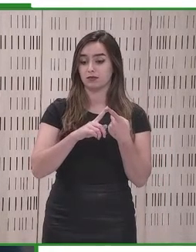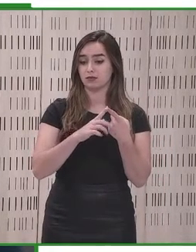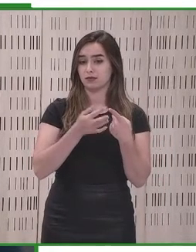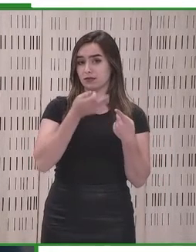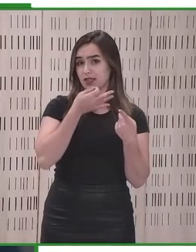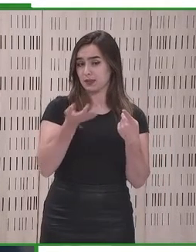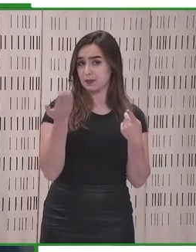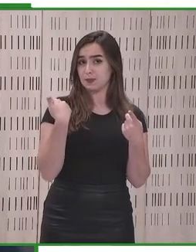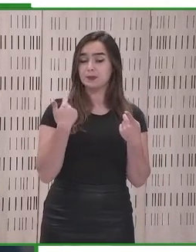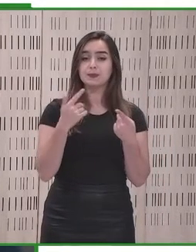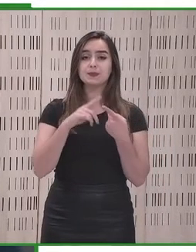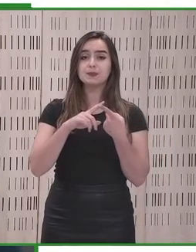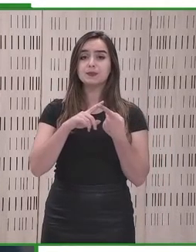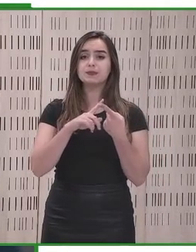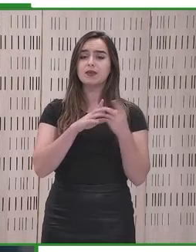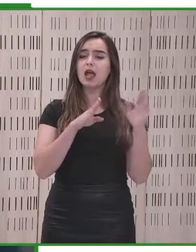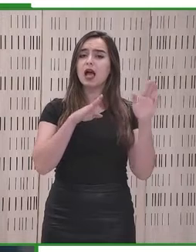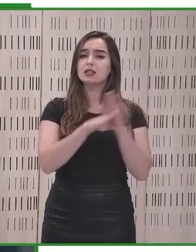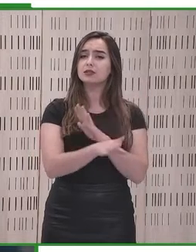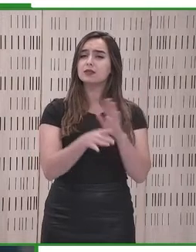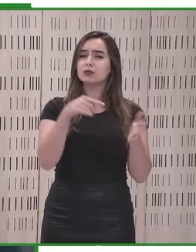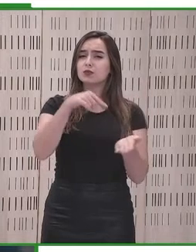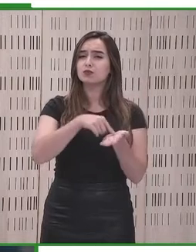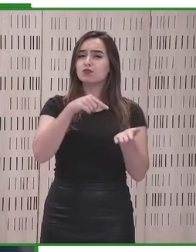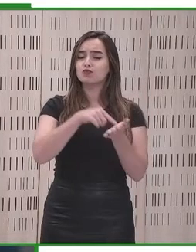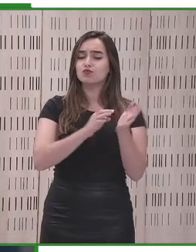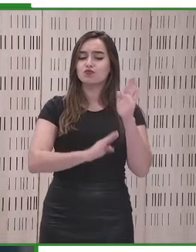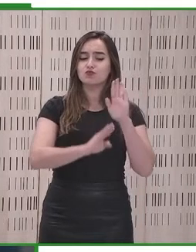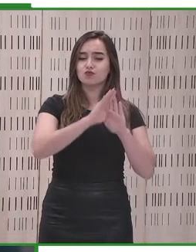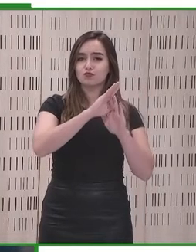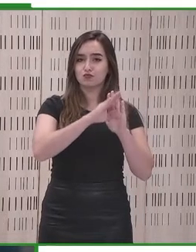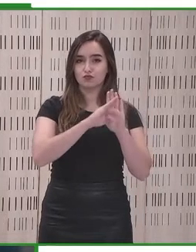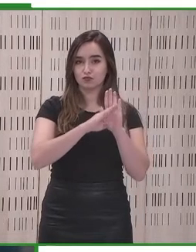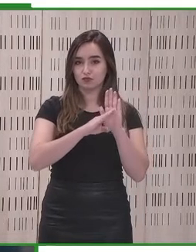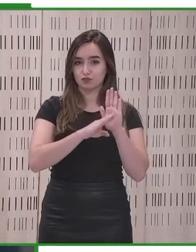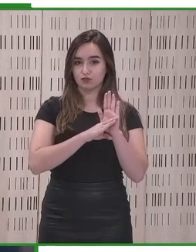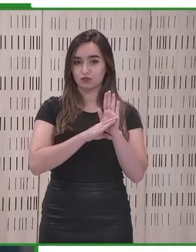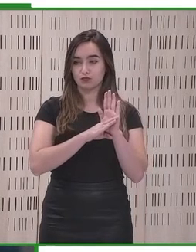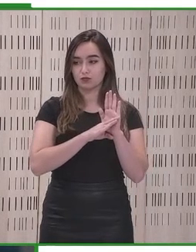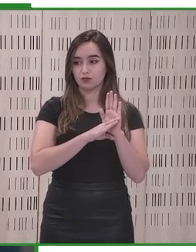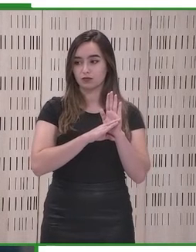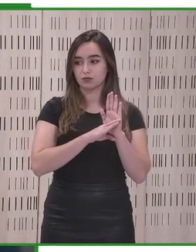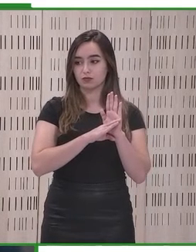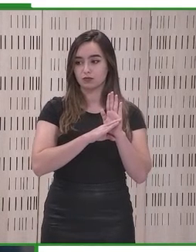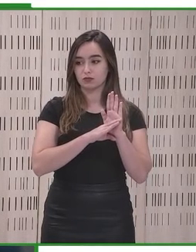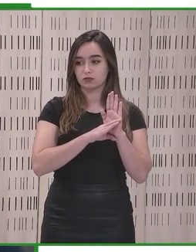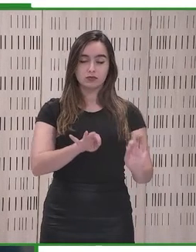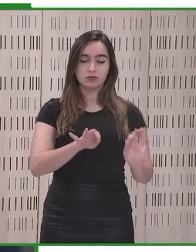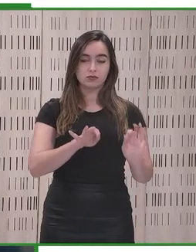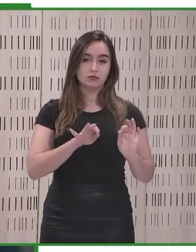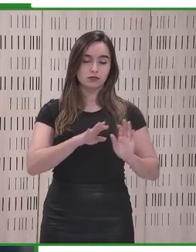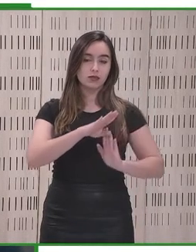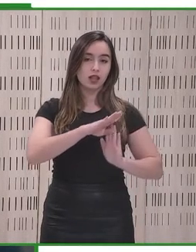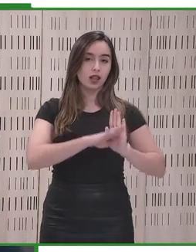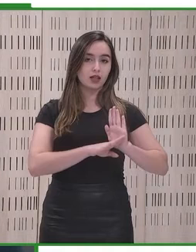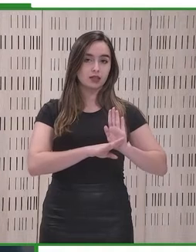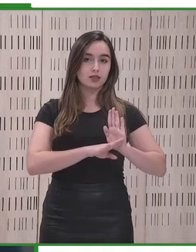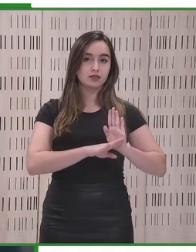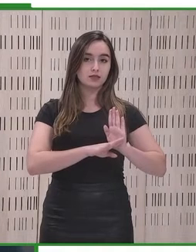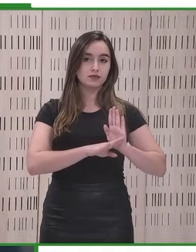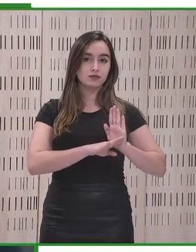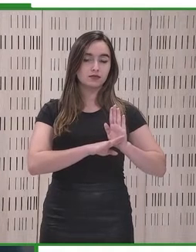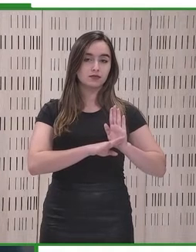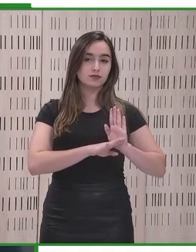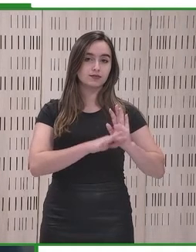Está compuesta por dos componentes principales. El primero es